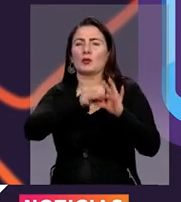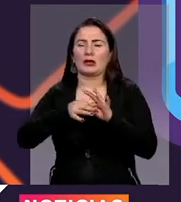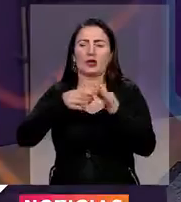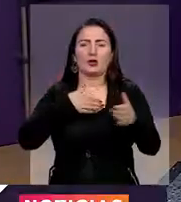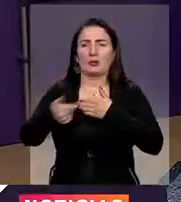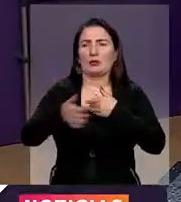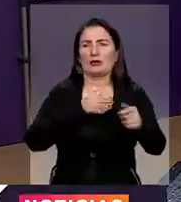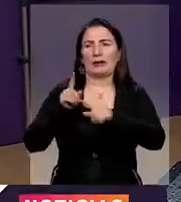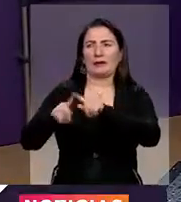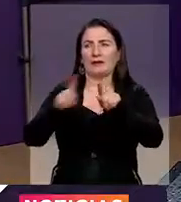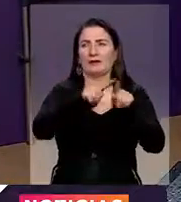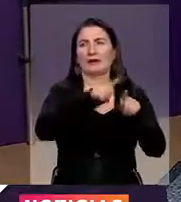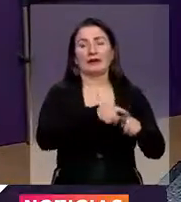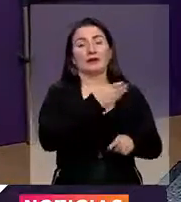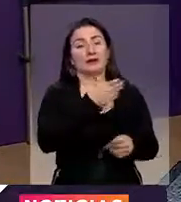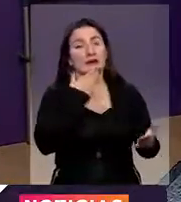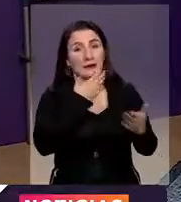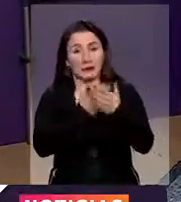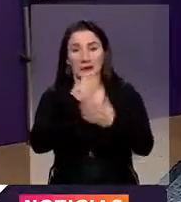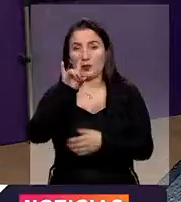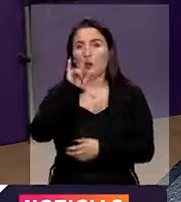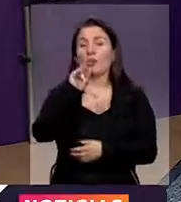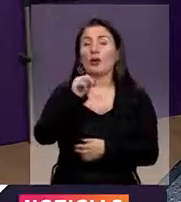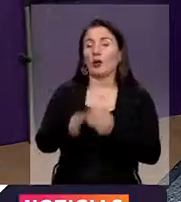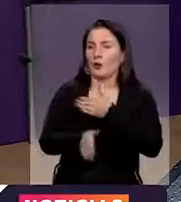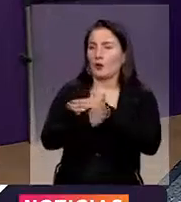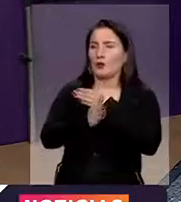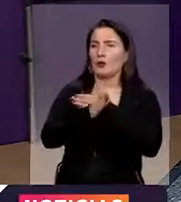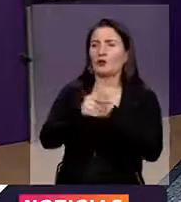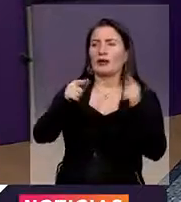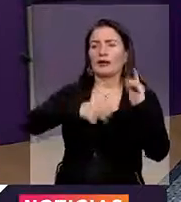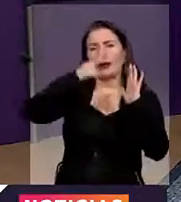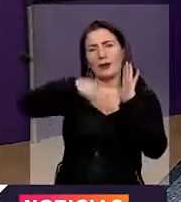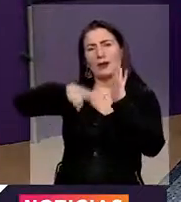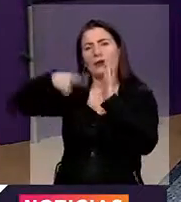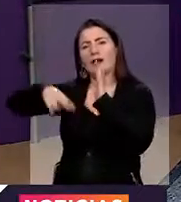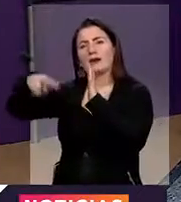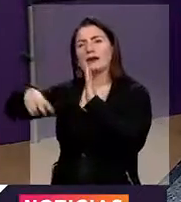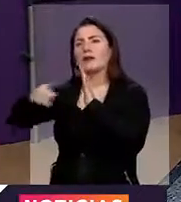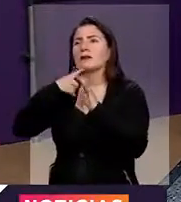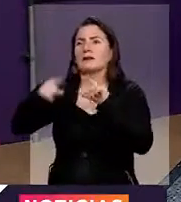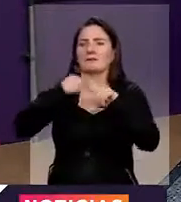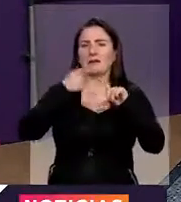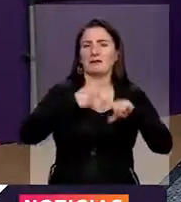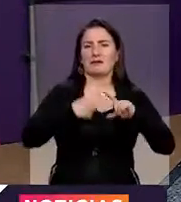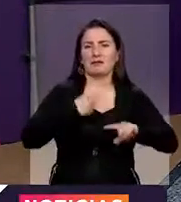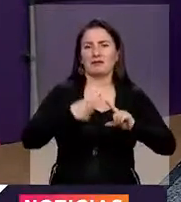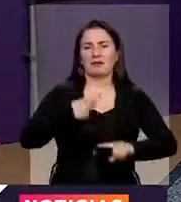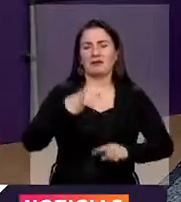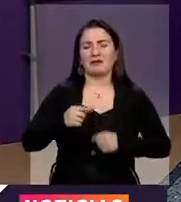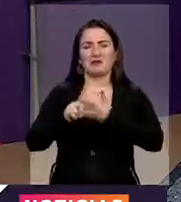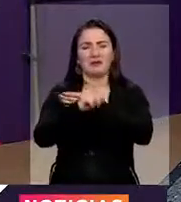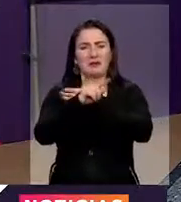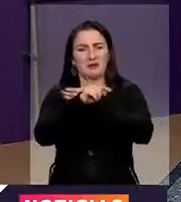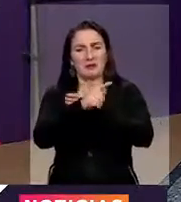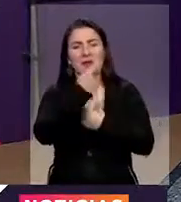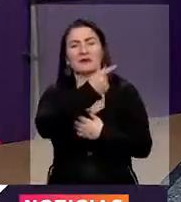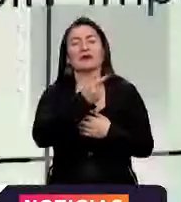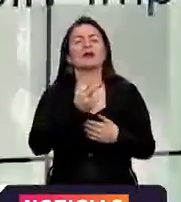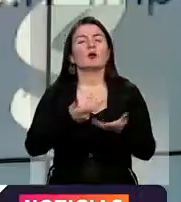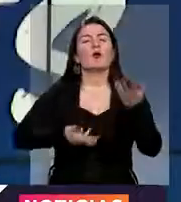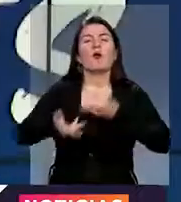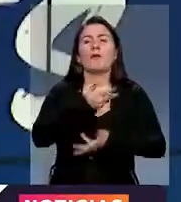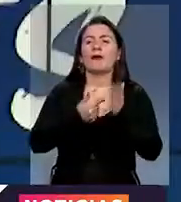las diferencias, Lina. Así es, Juan. Nosotros continuamos aquí leyendo también lo que nos envían a través de las plataformas digitales. Estaremos